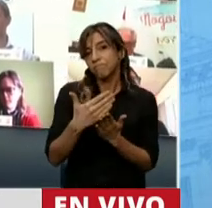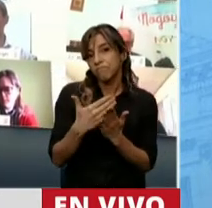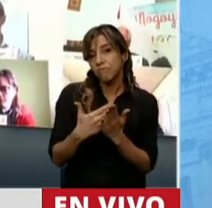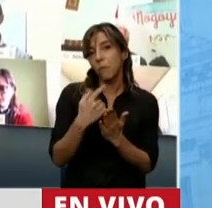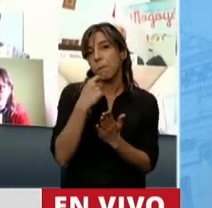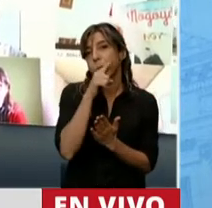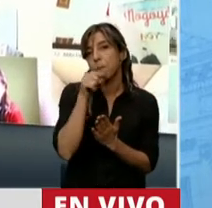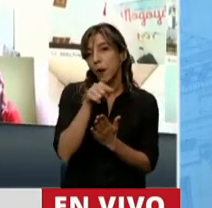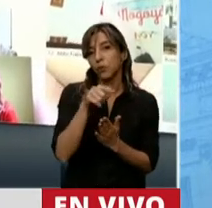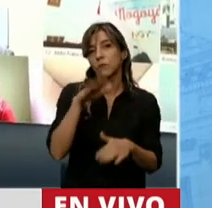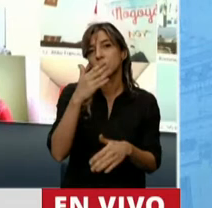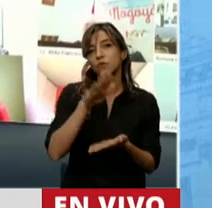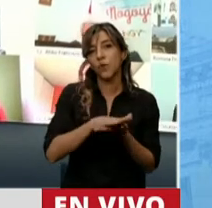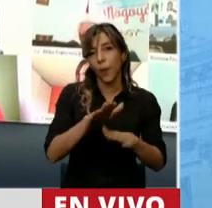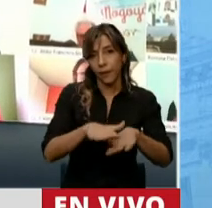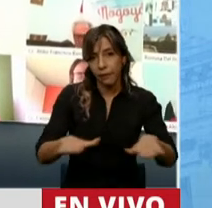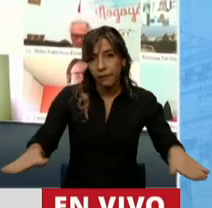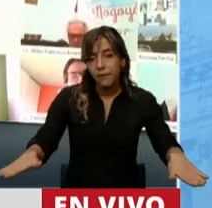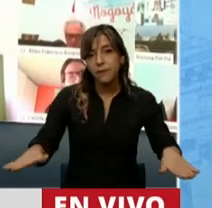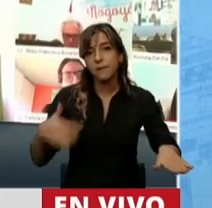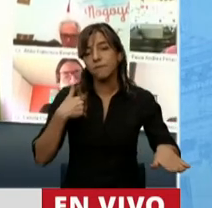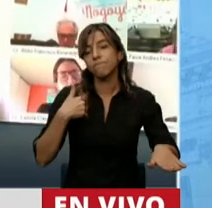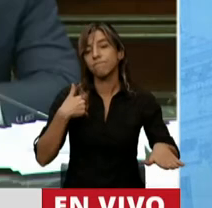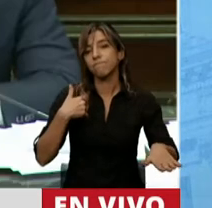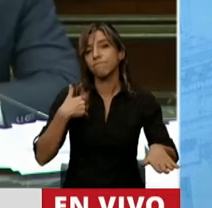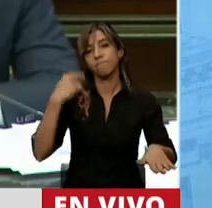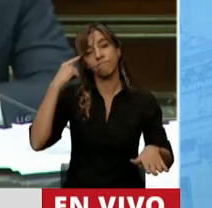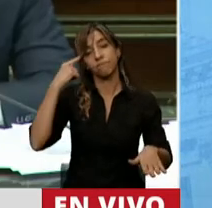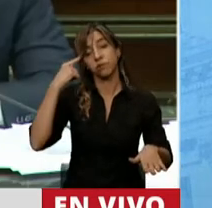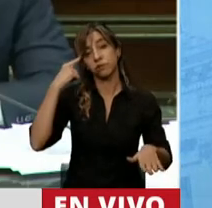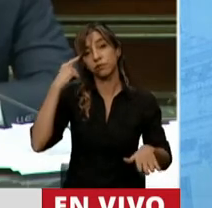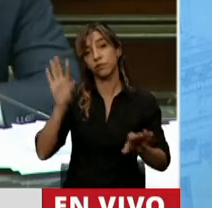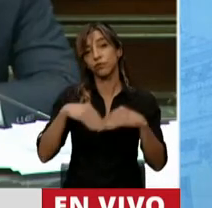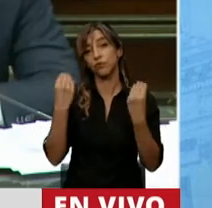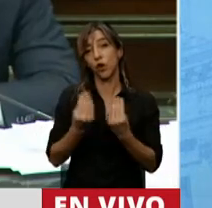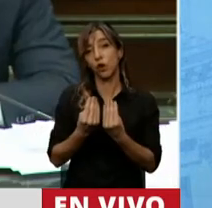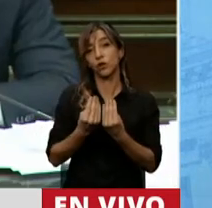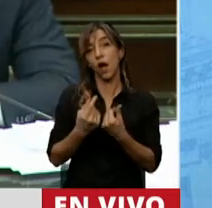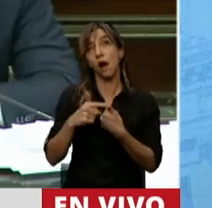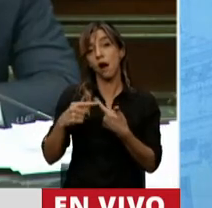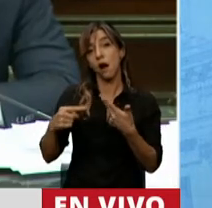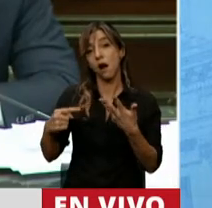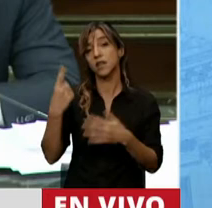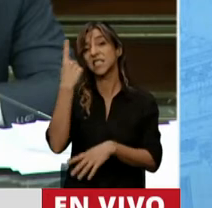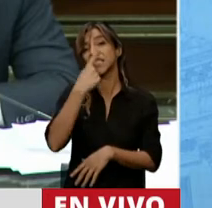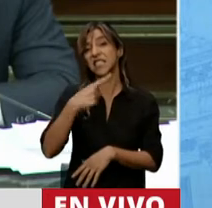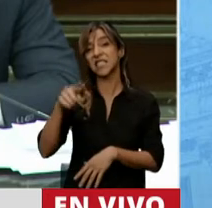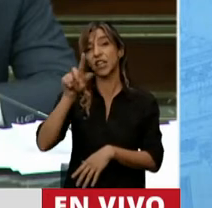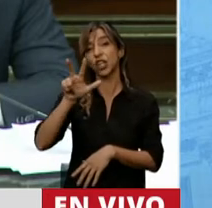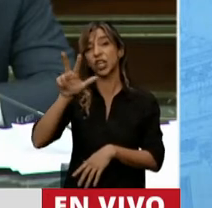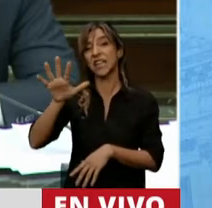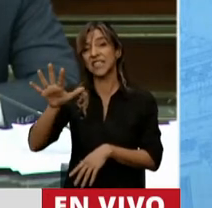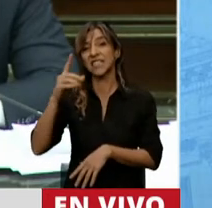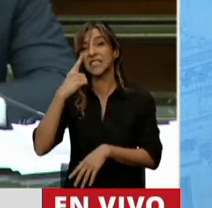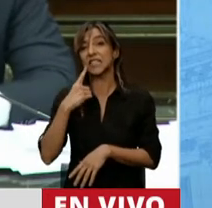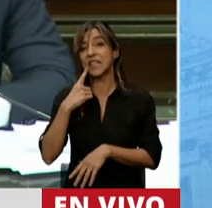la niñez. Señor jefe de gabinete, llevamos 135 días de silencio a la